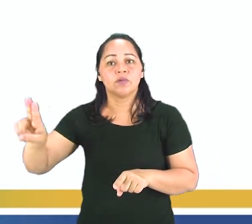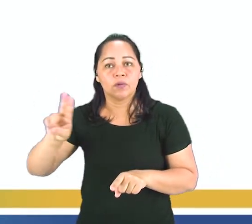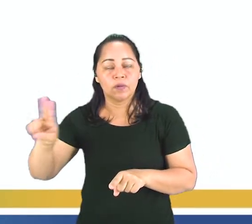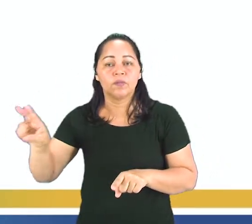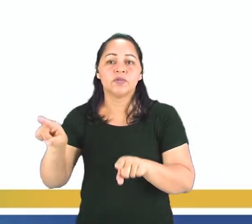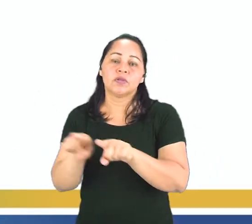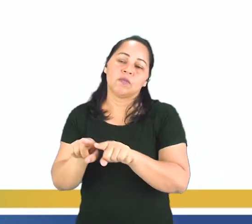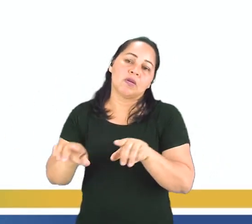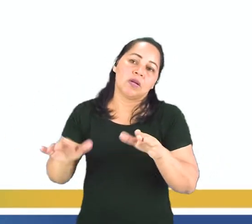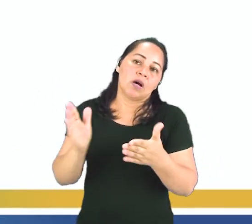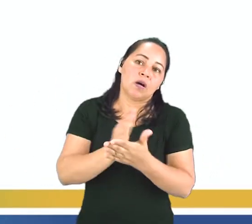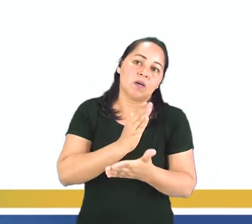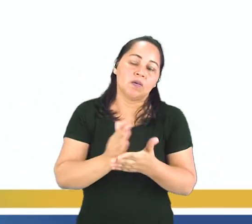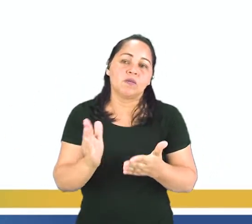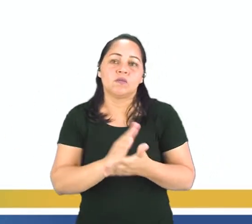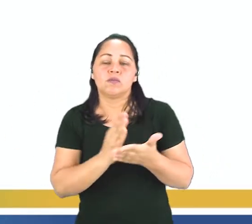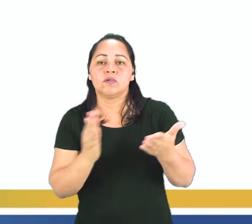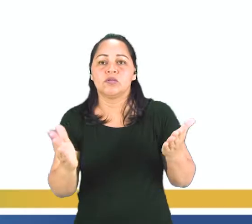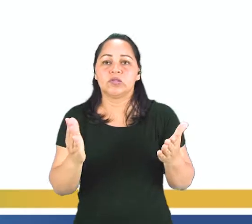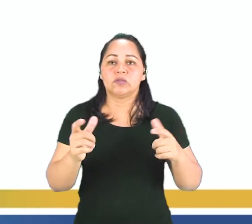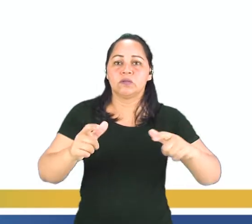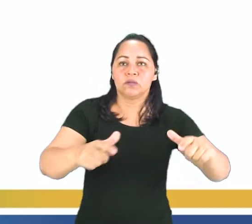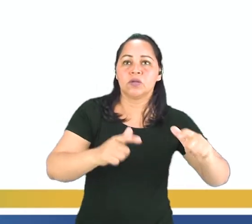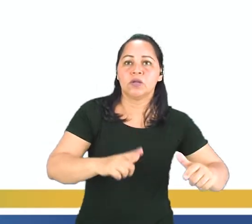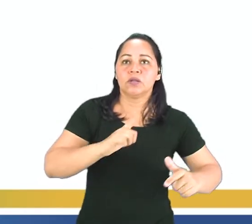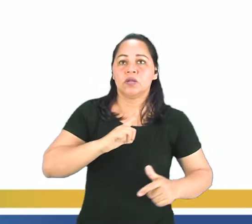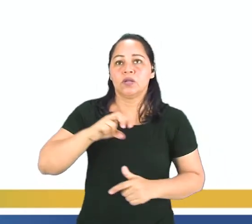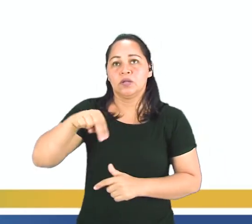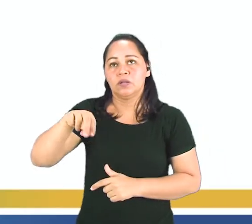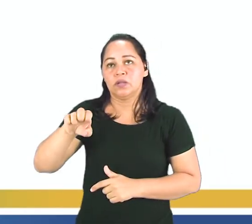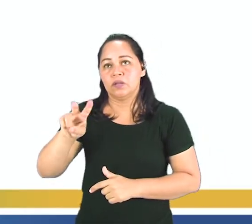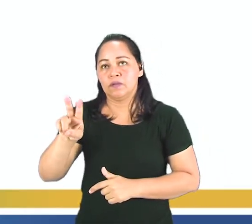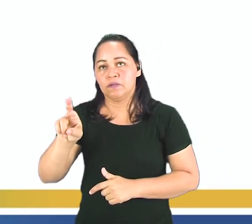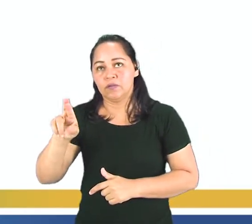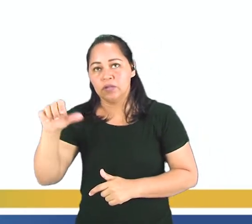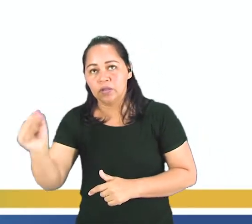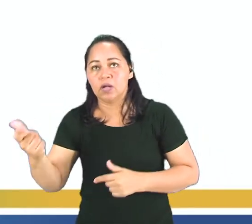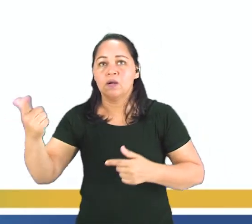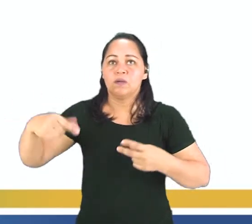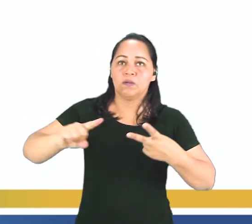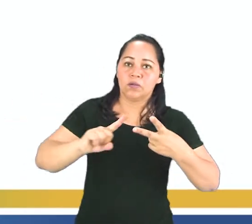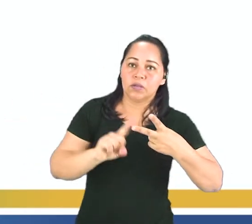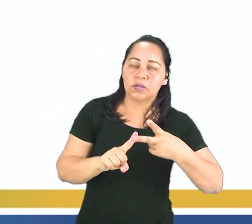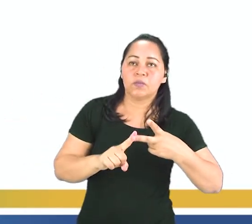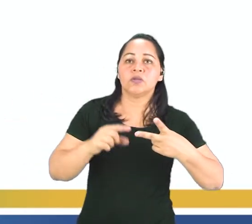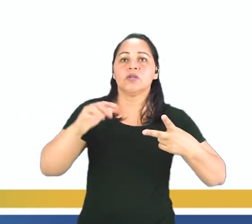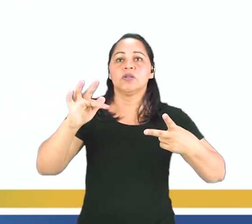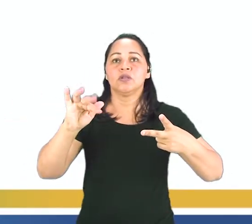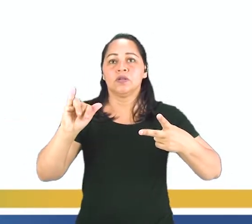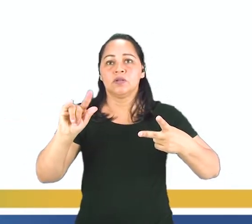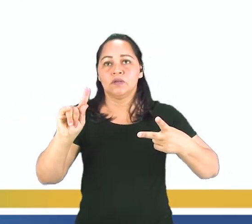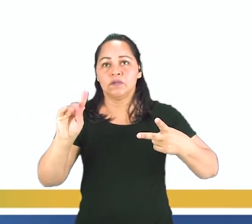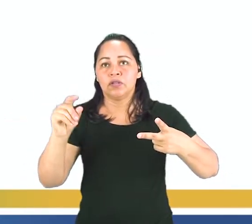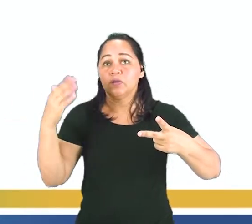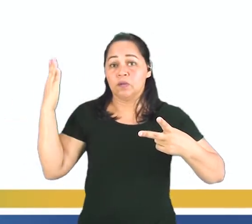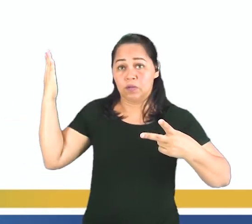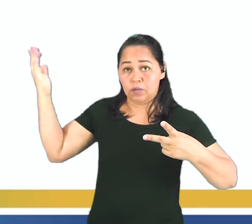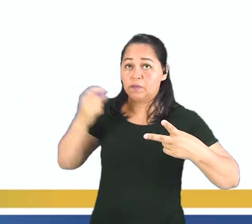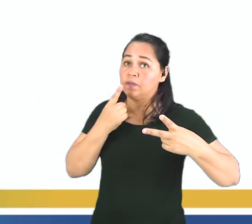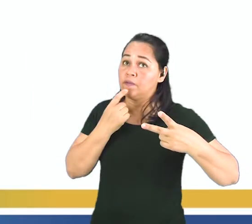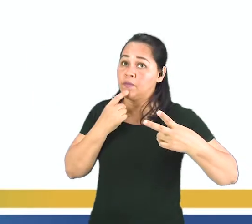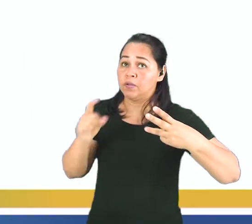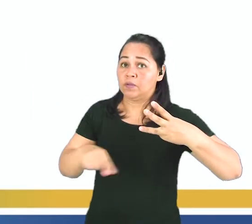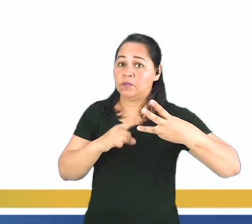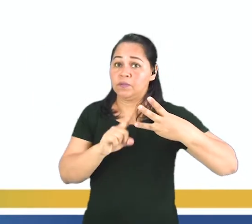algunas regiones van a llamar de nevera, en otras regiones puede ser llamada de frigorífico o